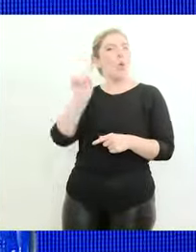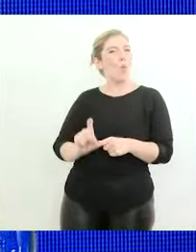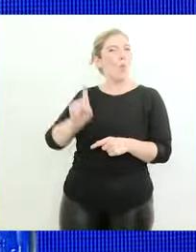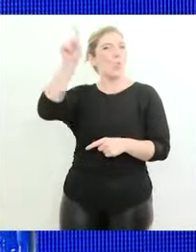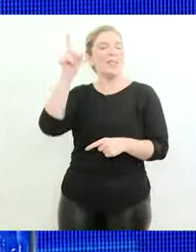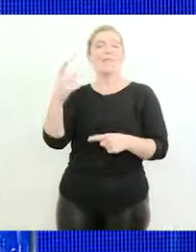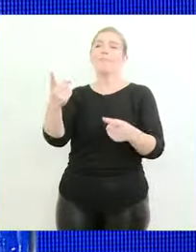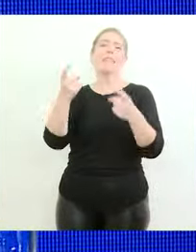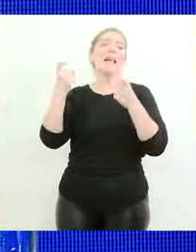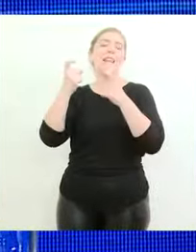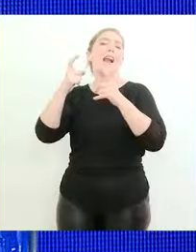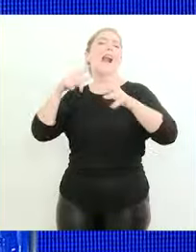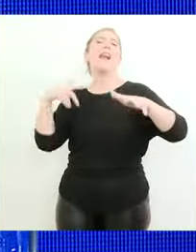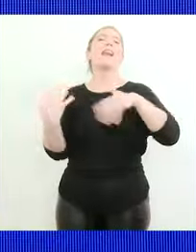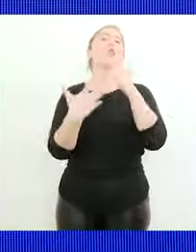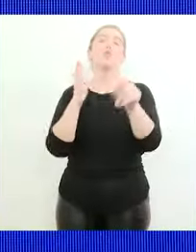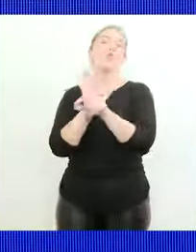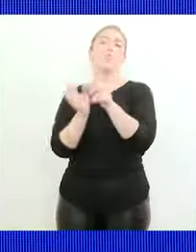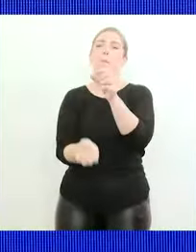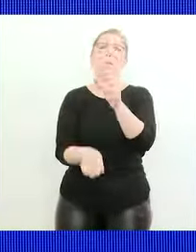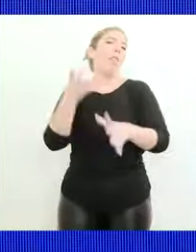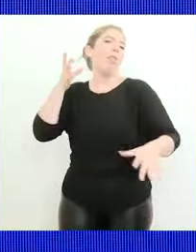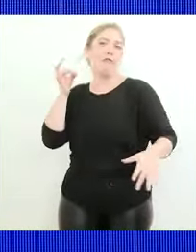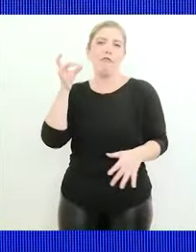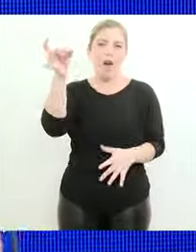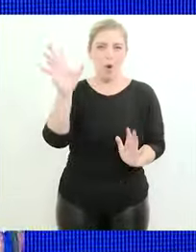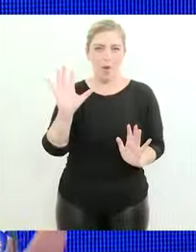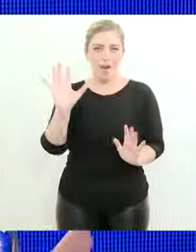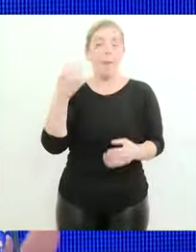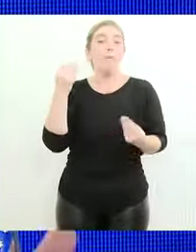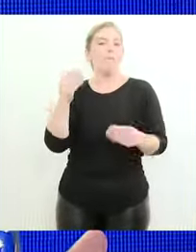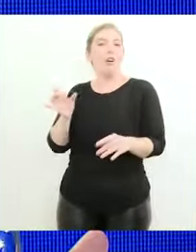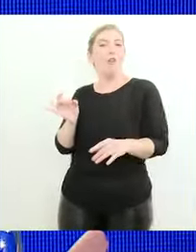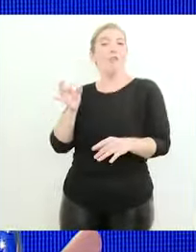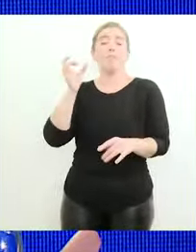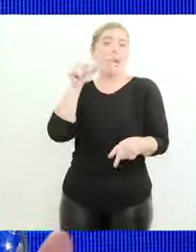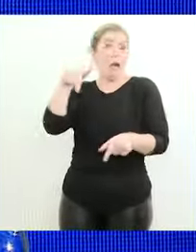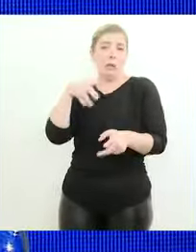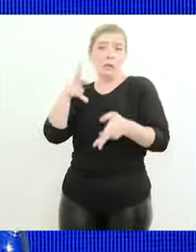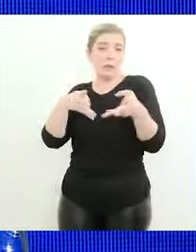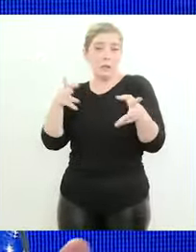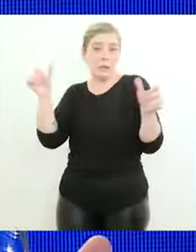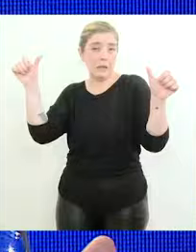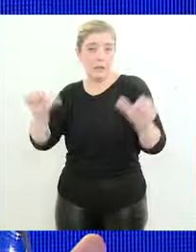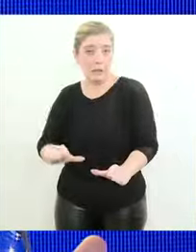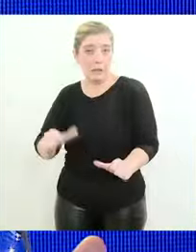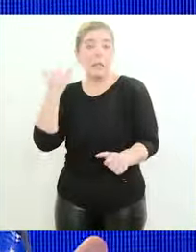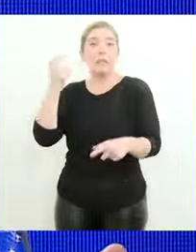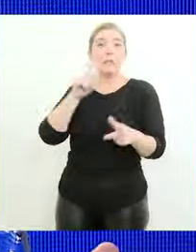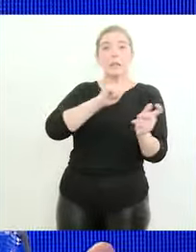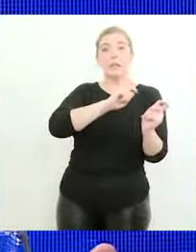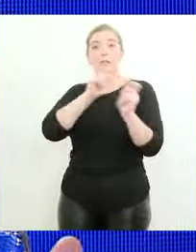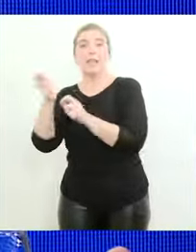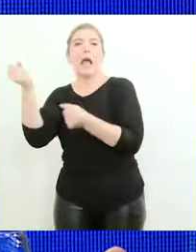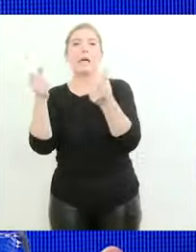una revolución ferroviaria porque el ferrocarril es un sistema que no funciona y es reemplazado por